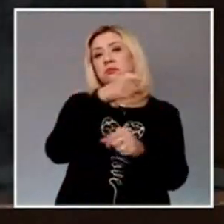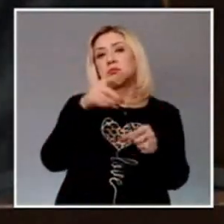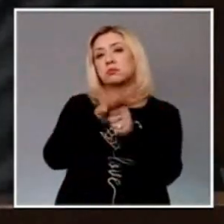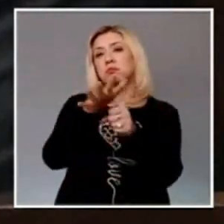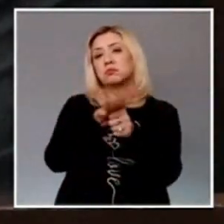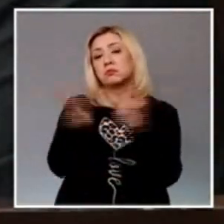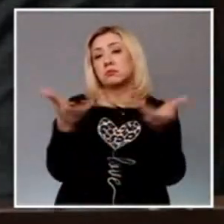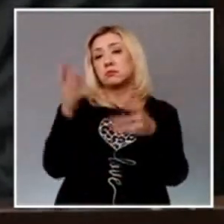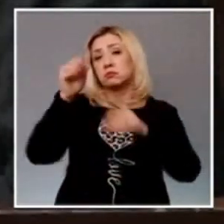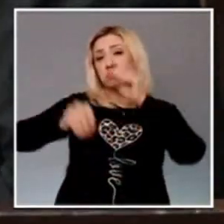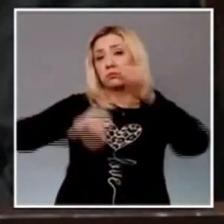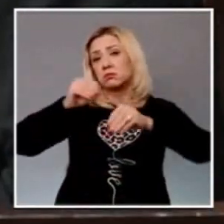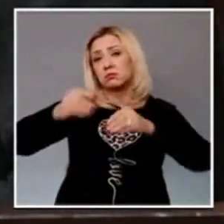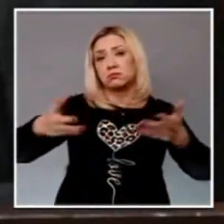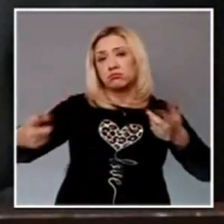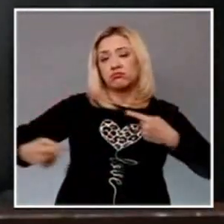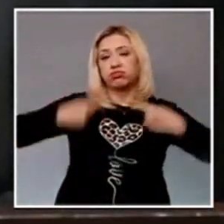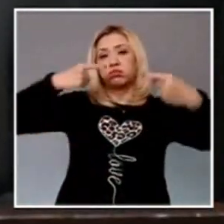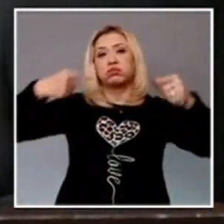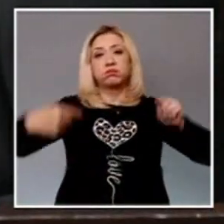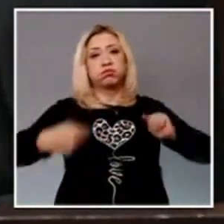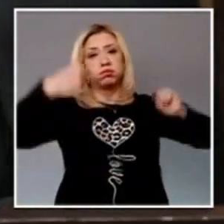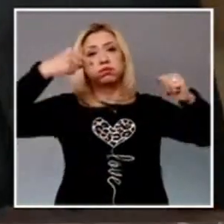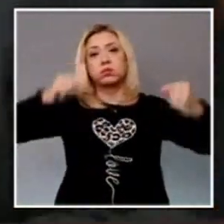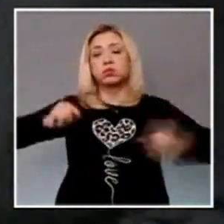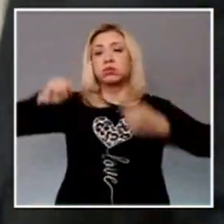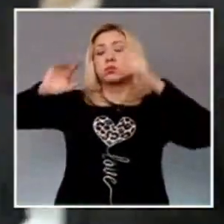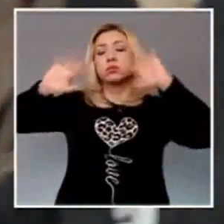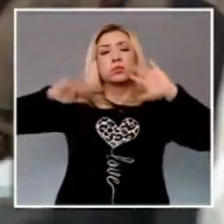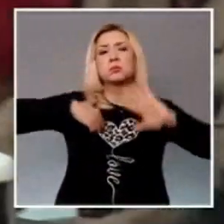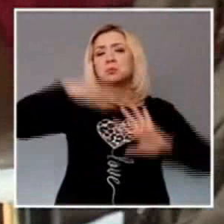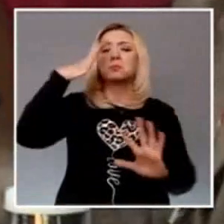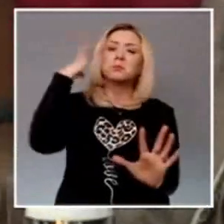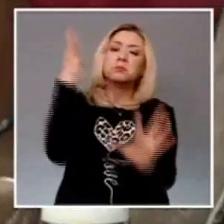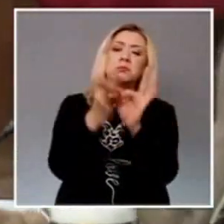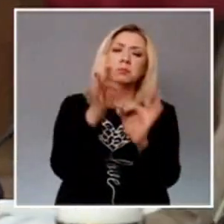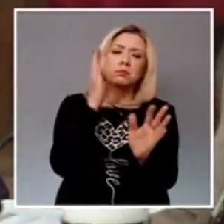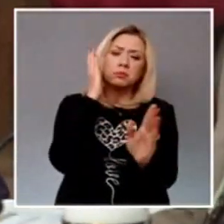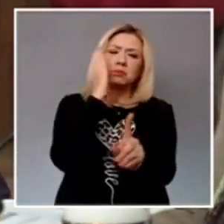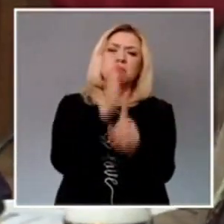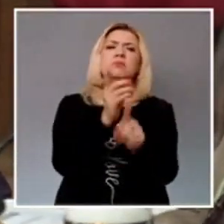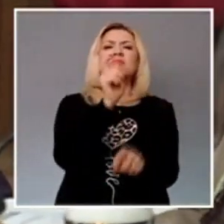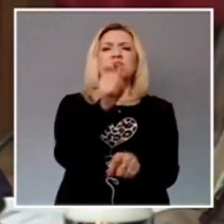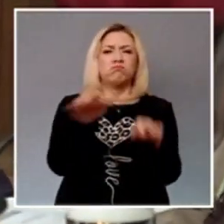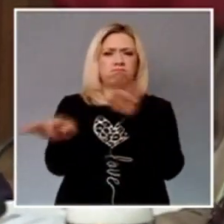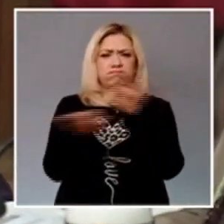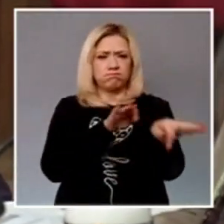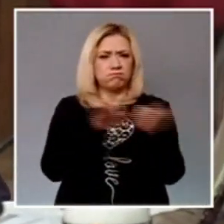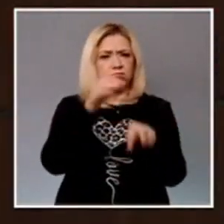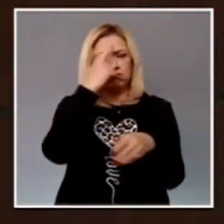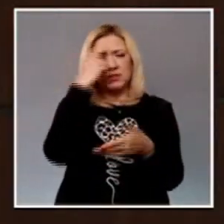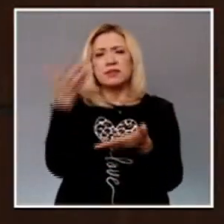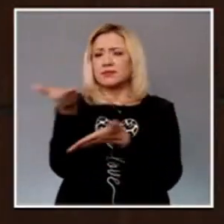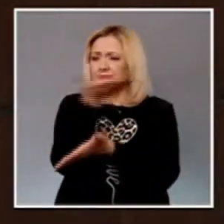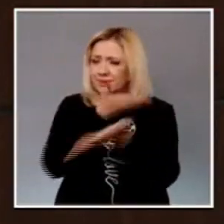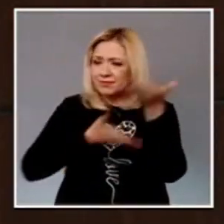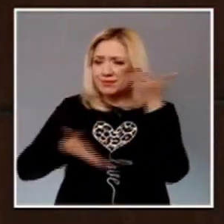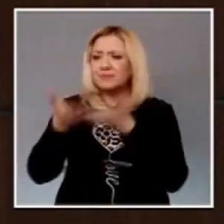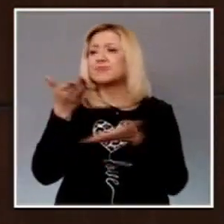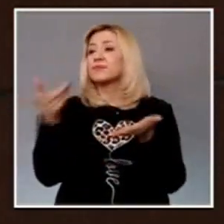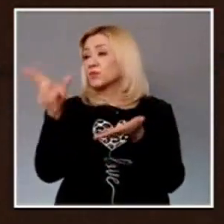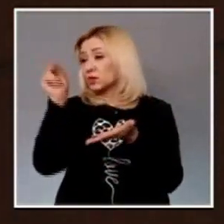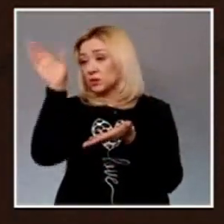que su obligación y compromiso seguir fomentando un intercambio que permita construir los consensos necesarios para superar todas las